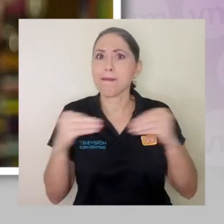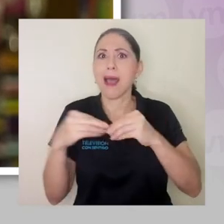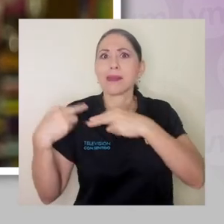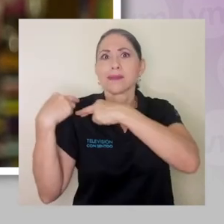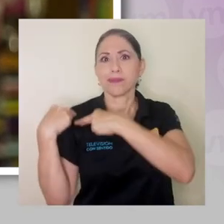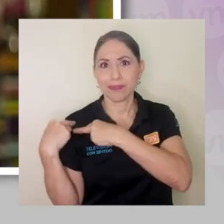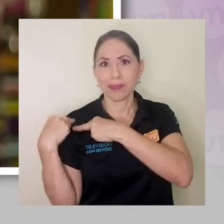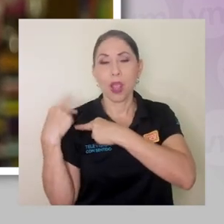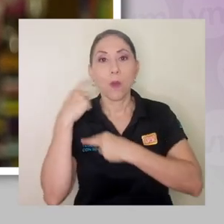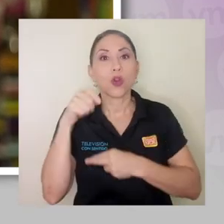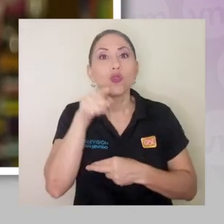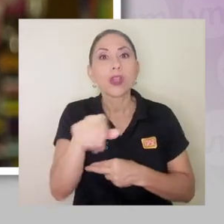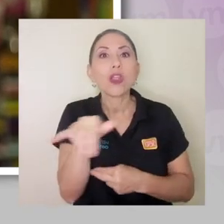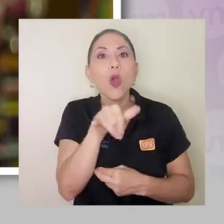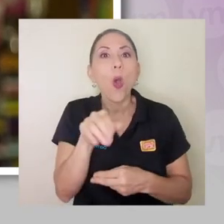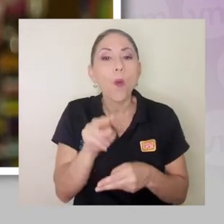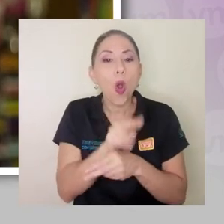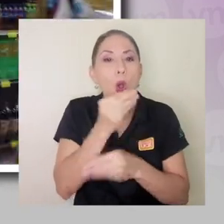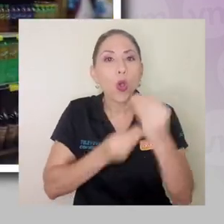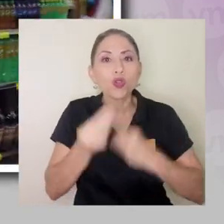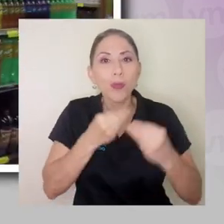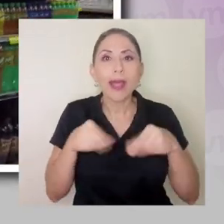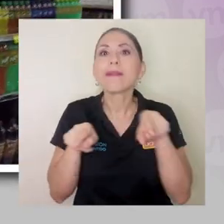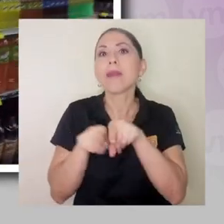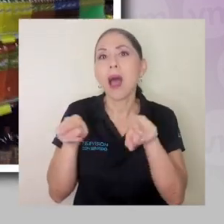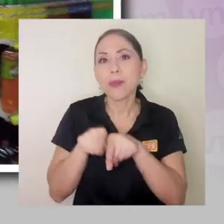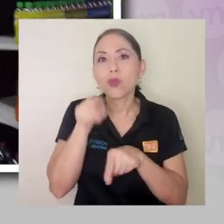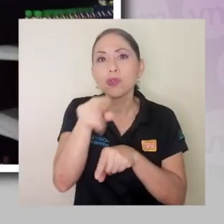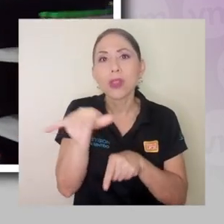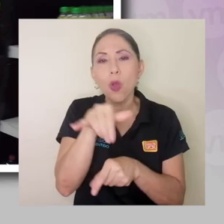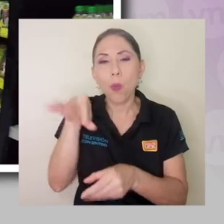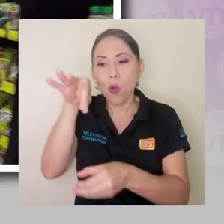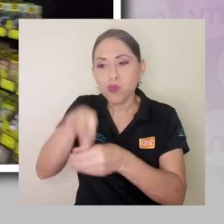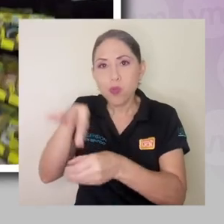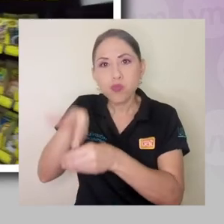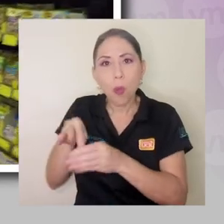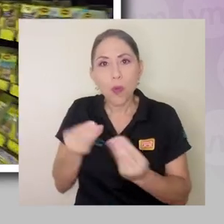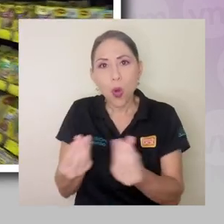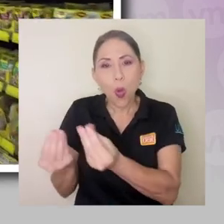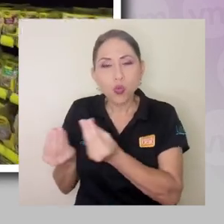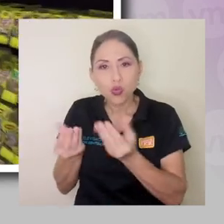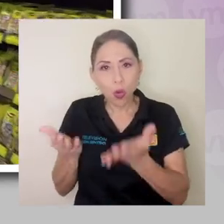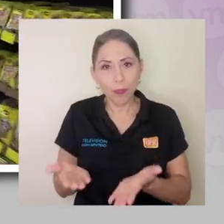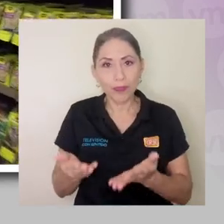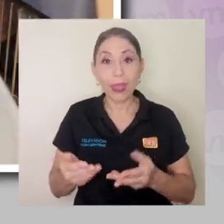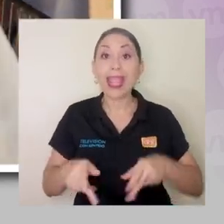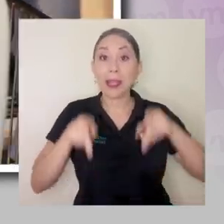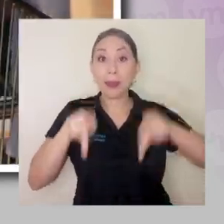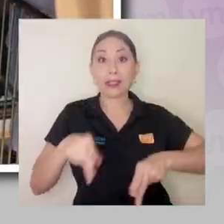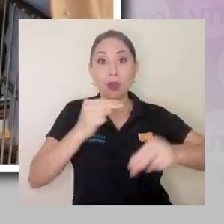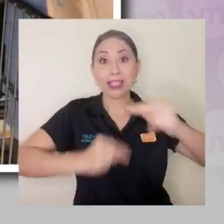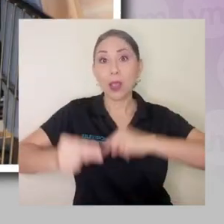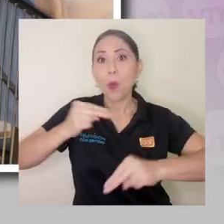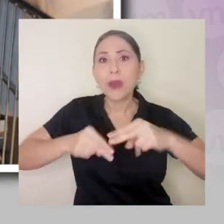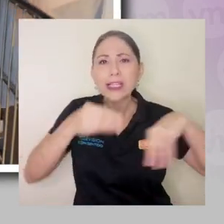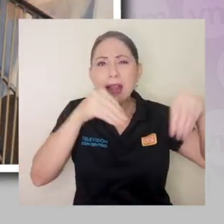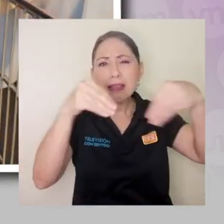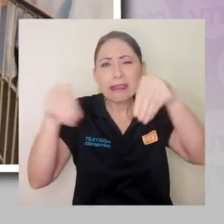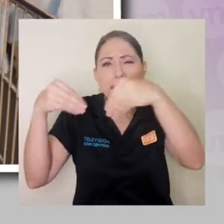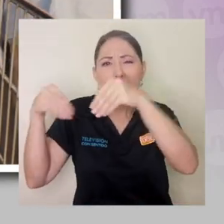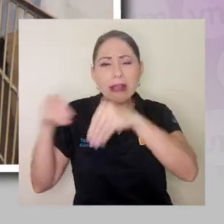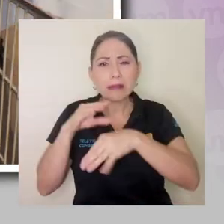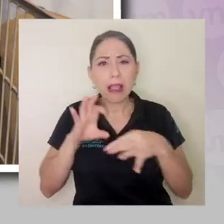¿verdad? Porque además de su responsabilidad como consumidor, tiene responsabilidad en la parte de producción. Y los que comercializan y están